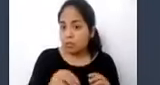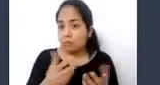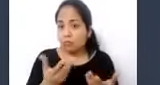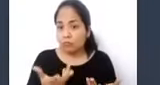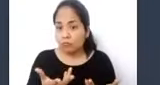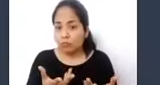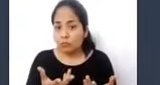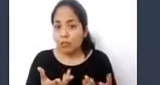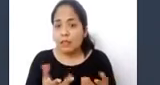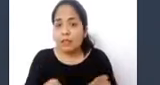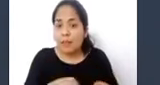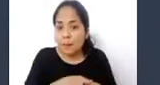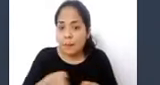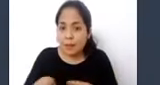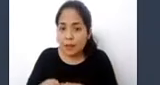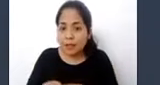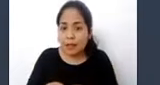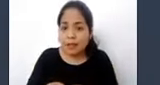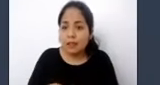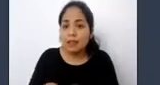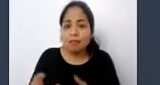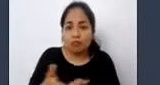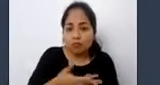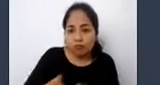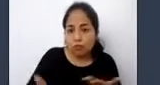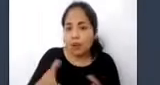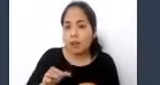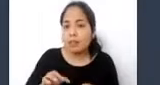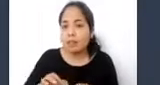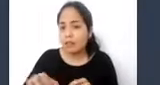las políticas en la materia o en la inclusión social.